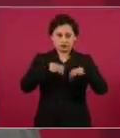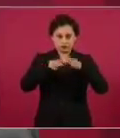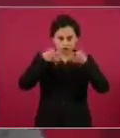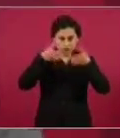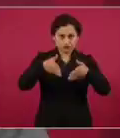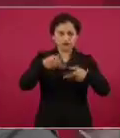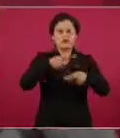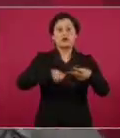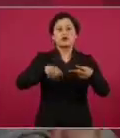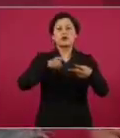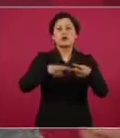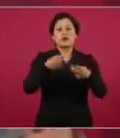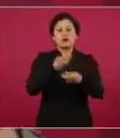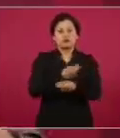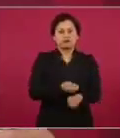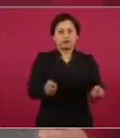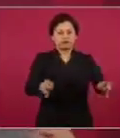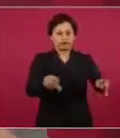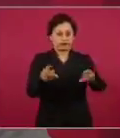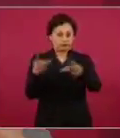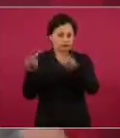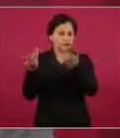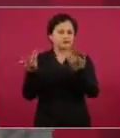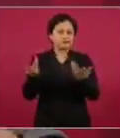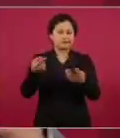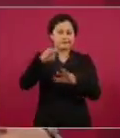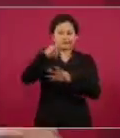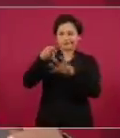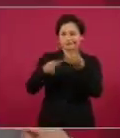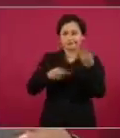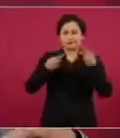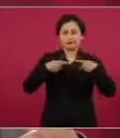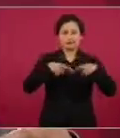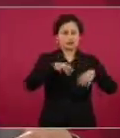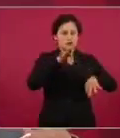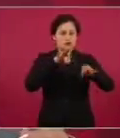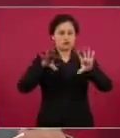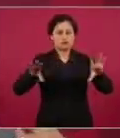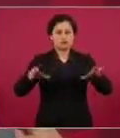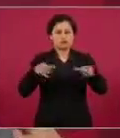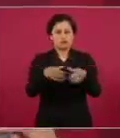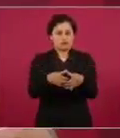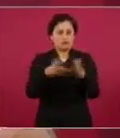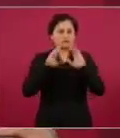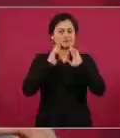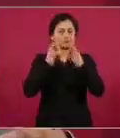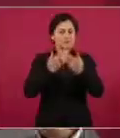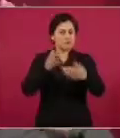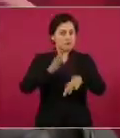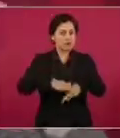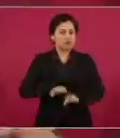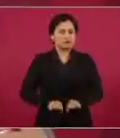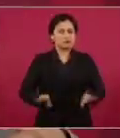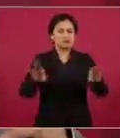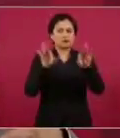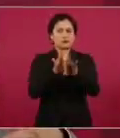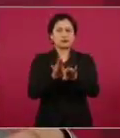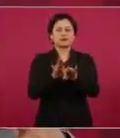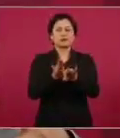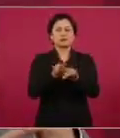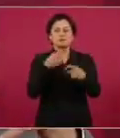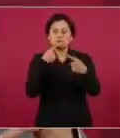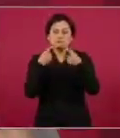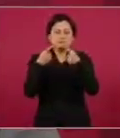los más importantes. Entonces, esa es una medida, es que logremos